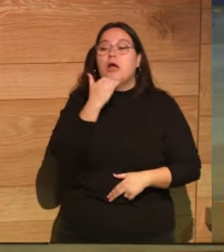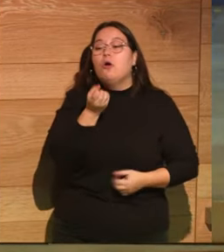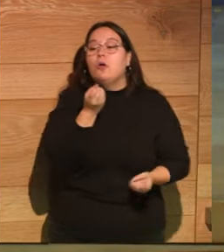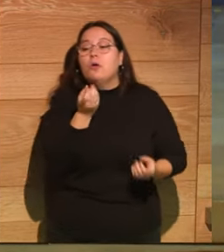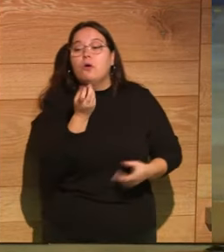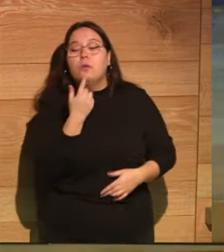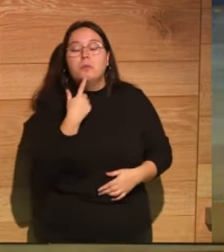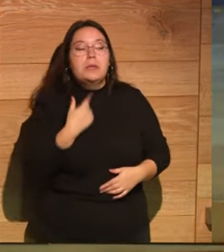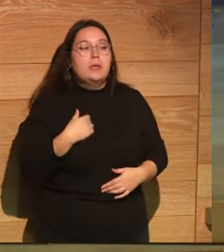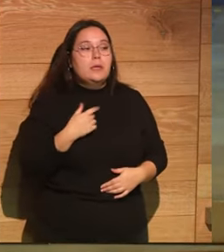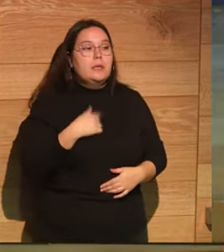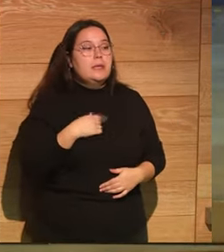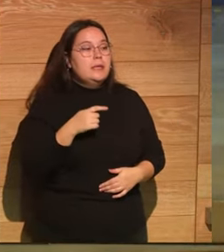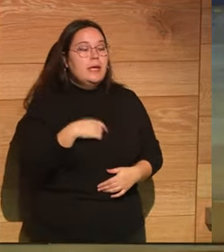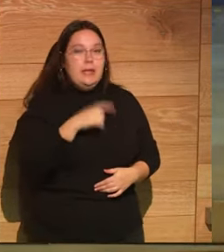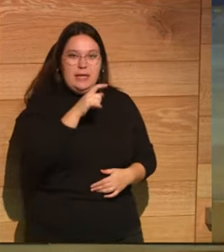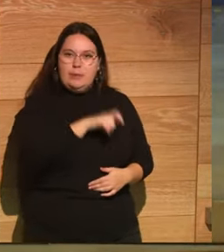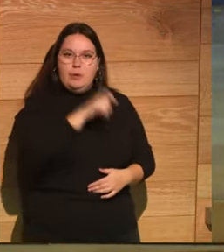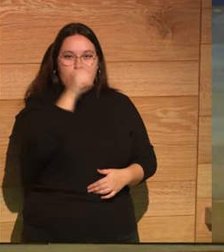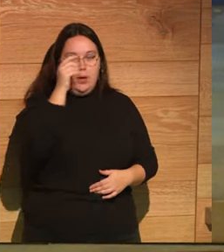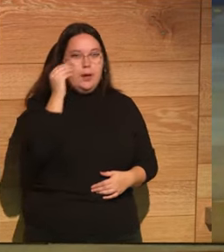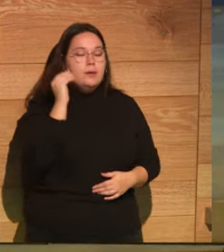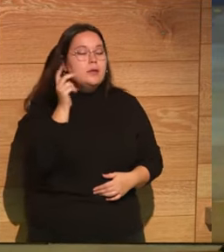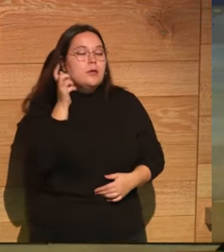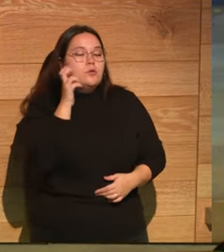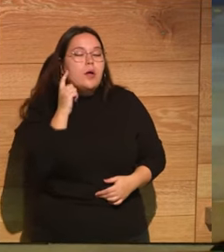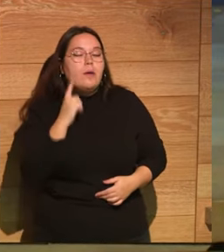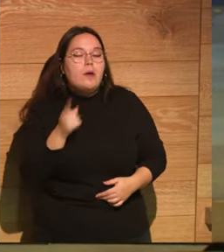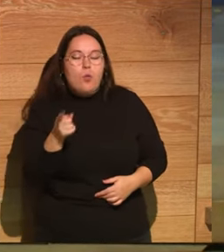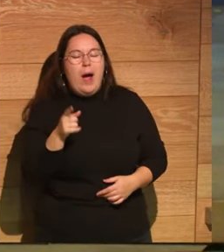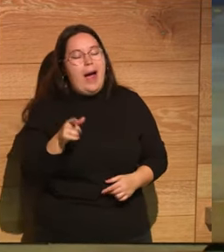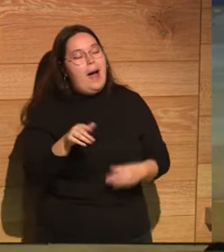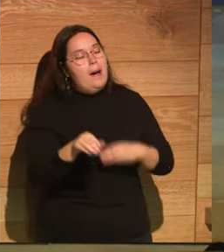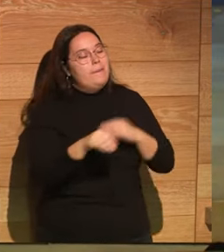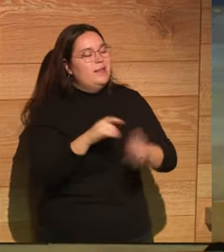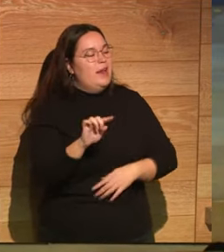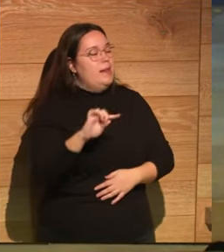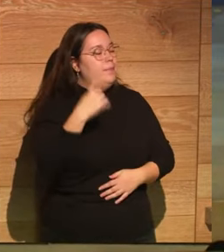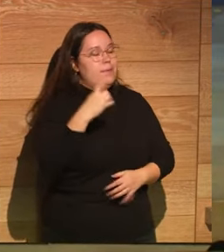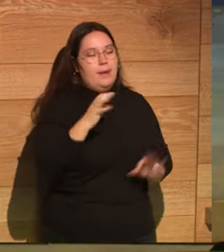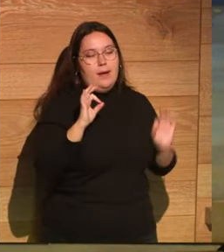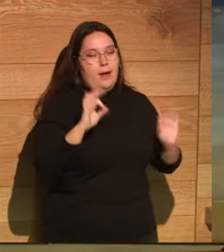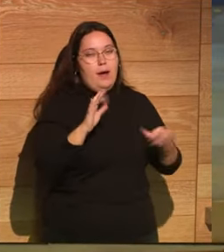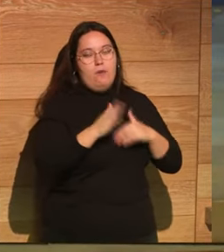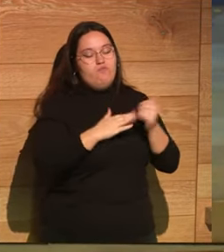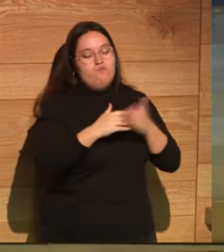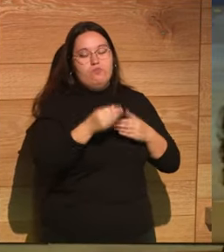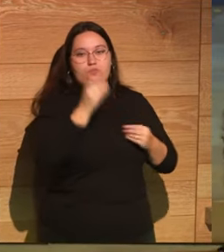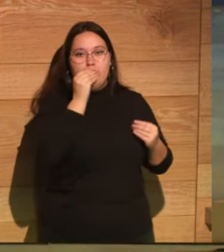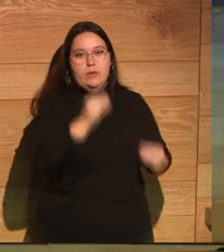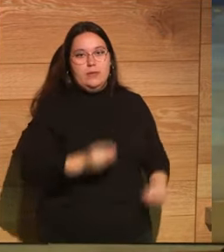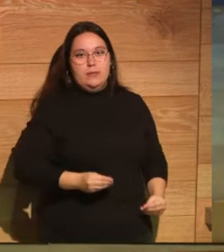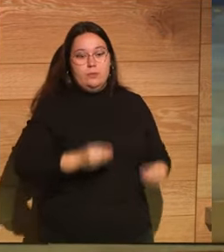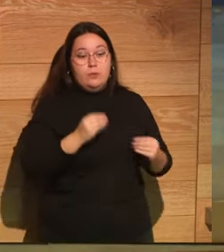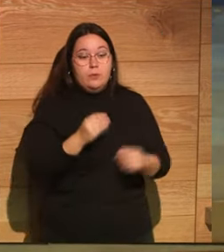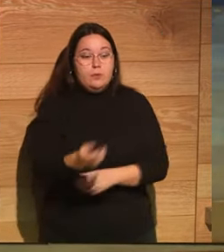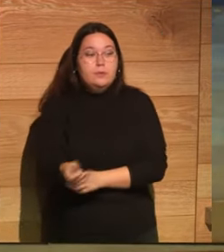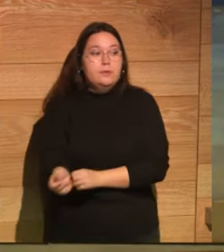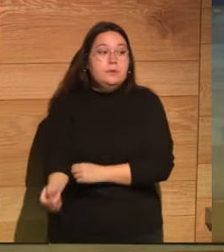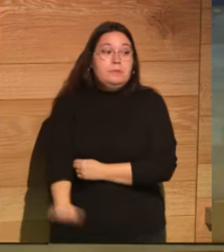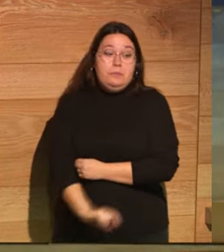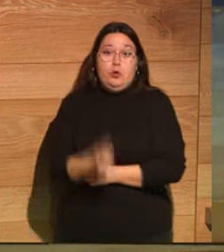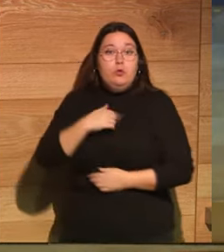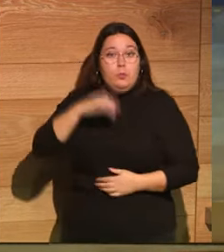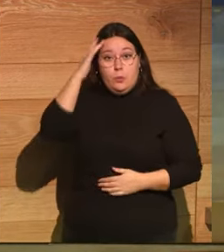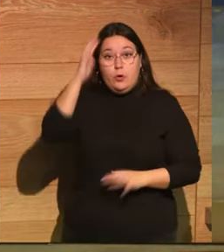y poner así la oreja un poquito y decir, ¡guau, material de primera para mi obra! Esto lo cuento yo, y así es como me lo imagino,